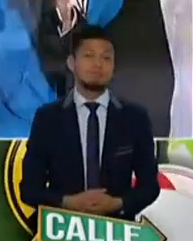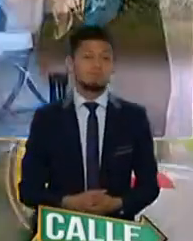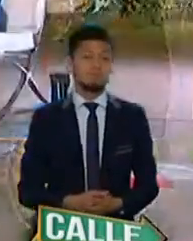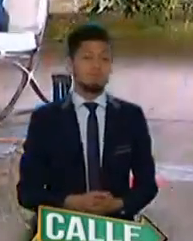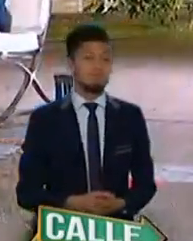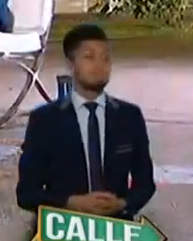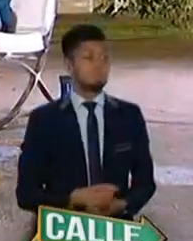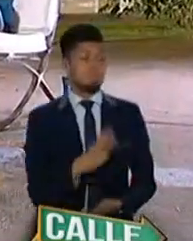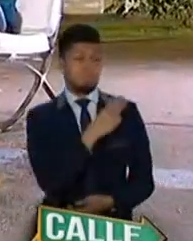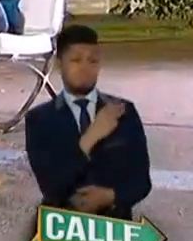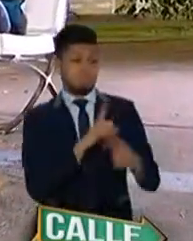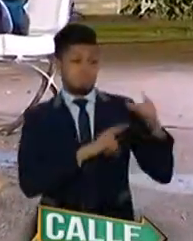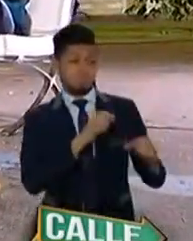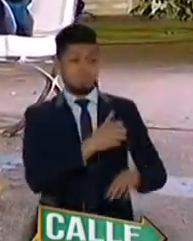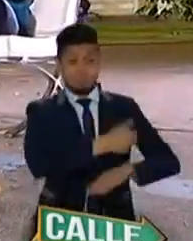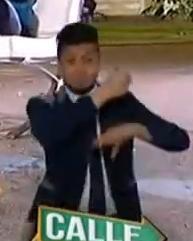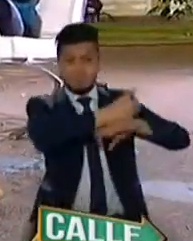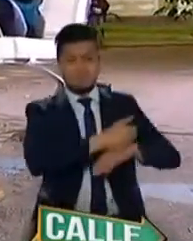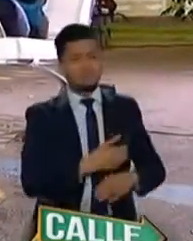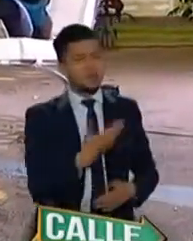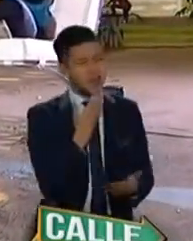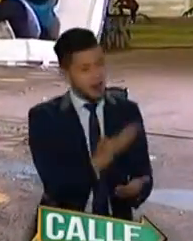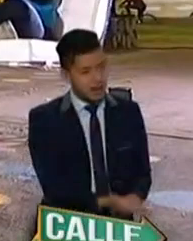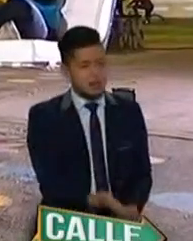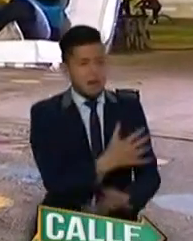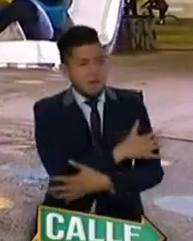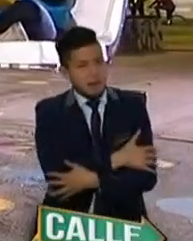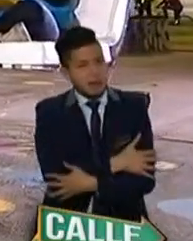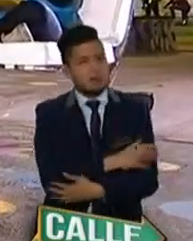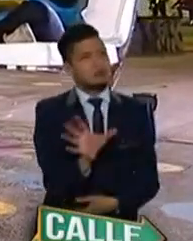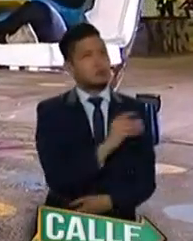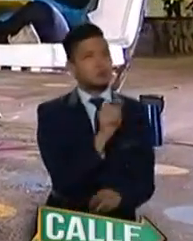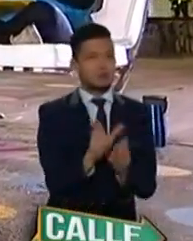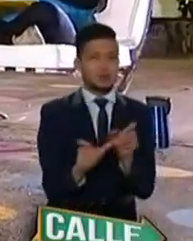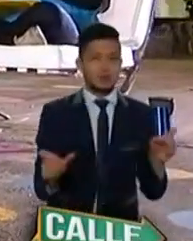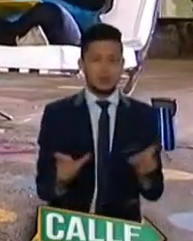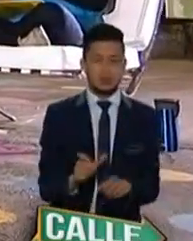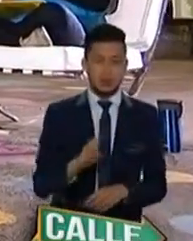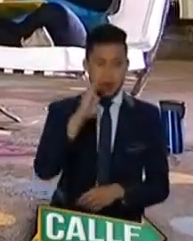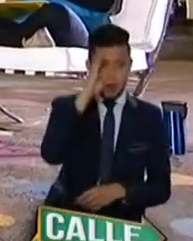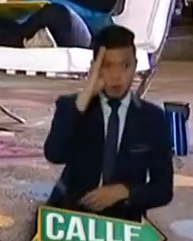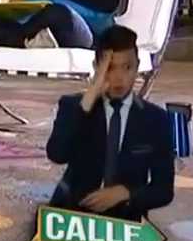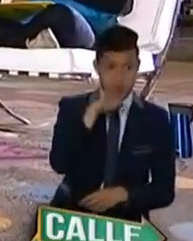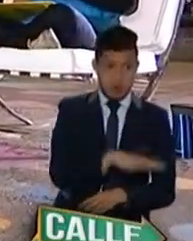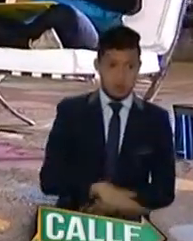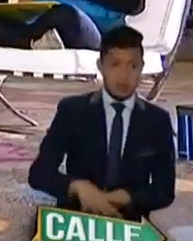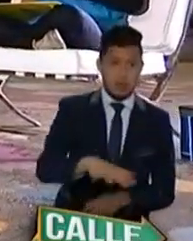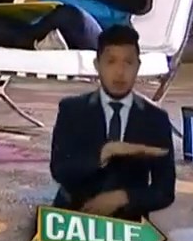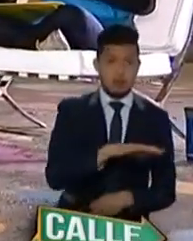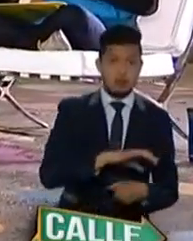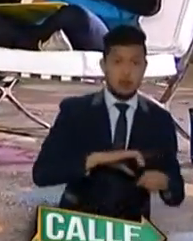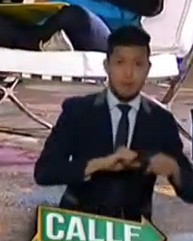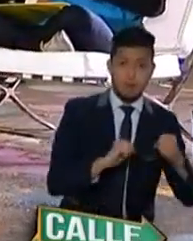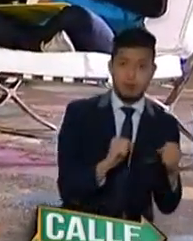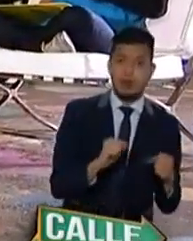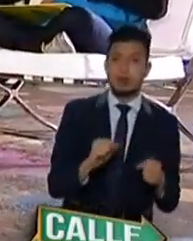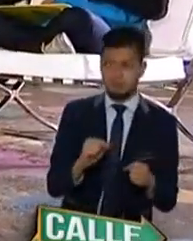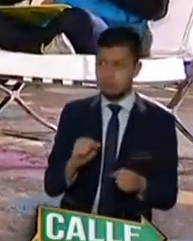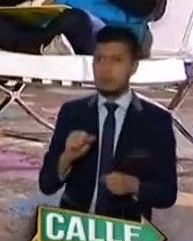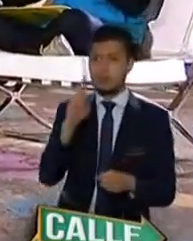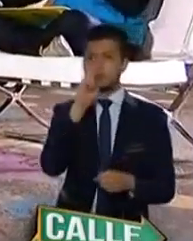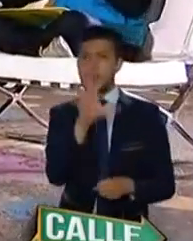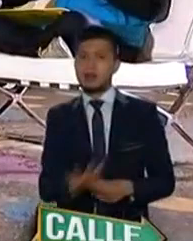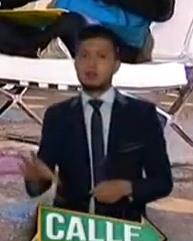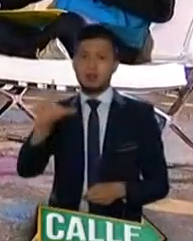muchísimas gracias, un gran abrazo para usted, para todos los miembros de nuestra Policía Metropolitana y nuestra Policía Nacional y muy en particular